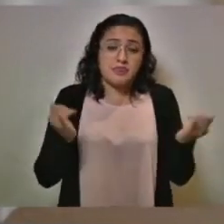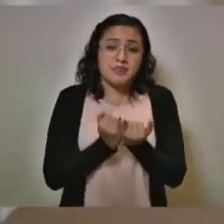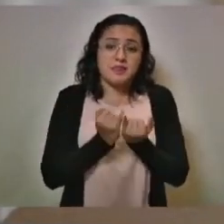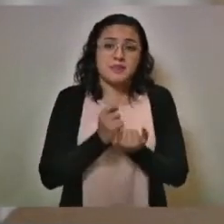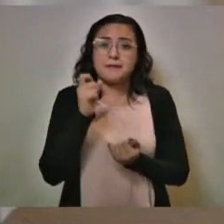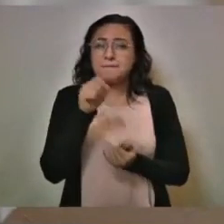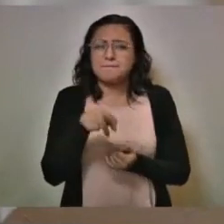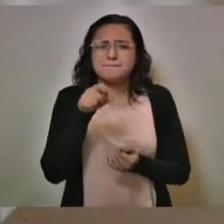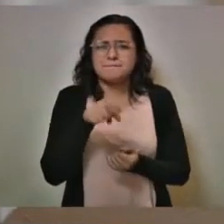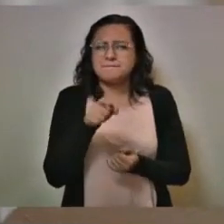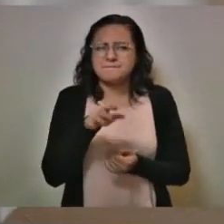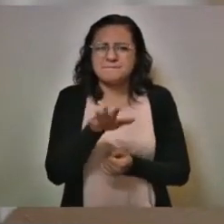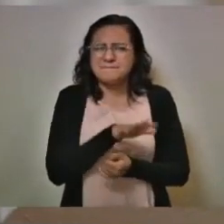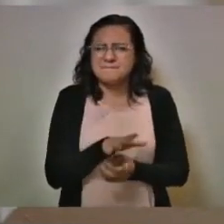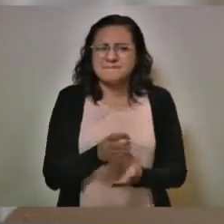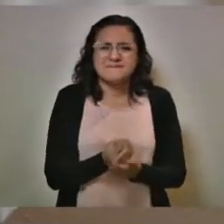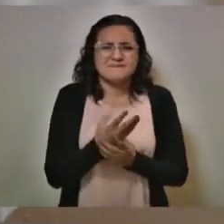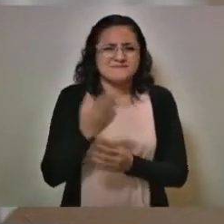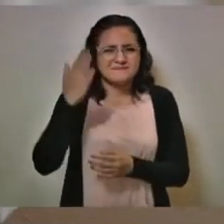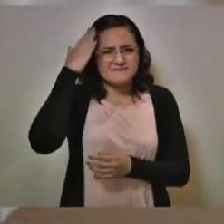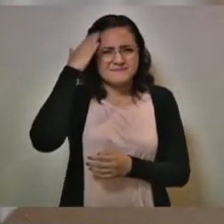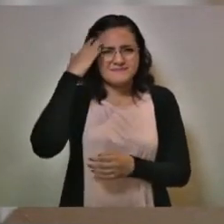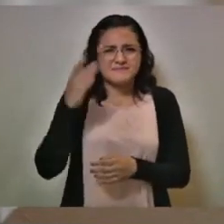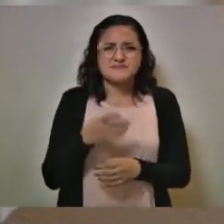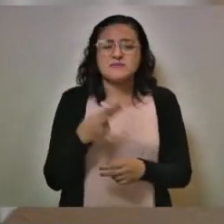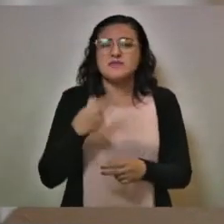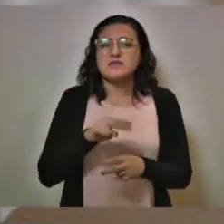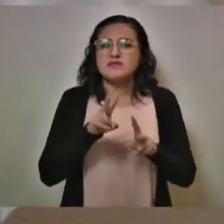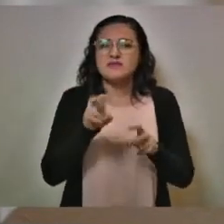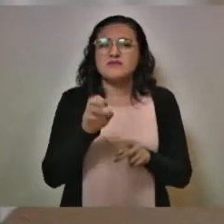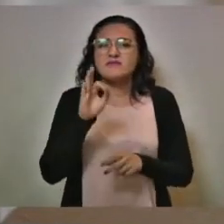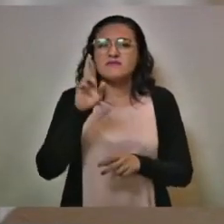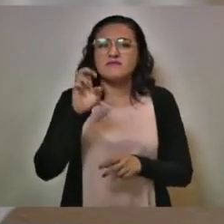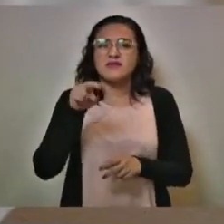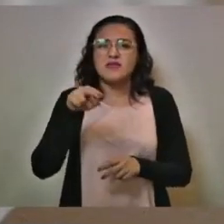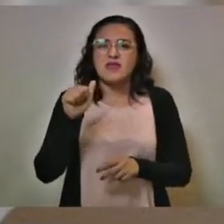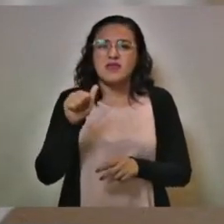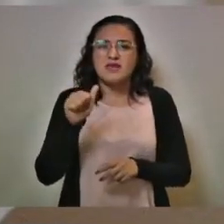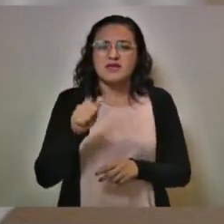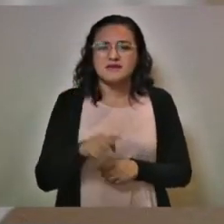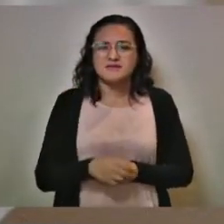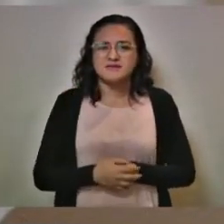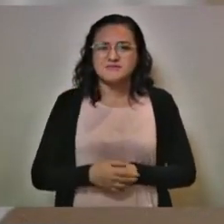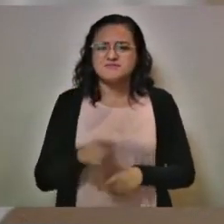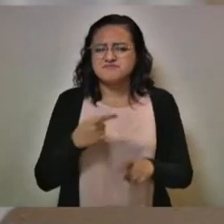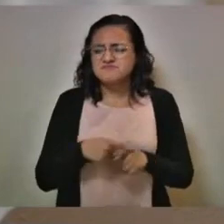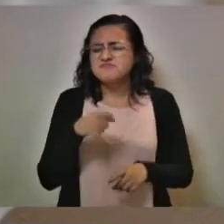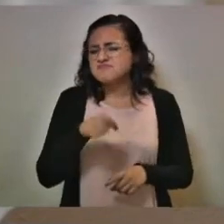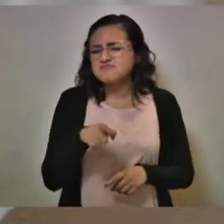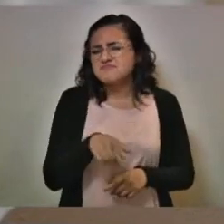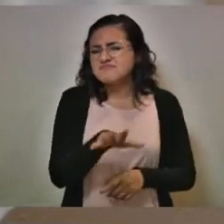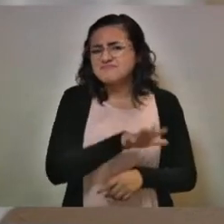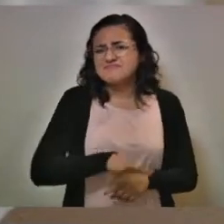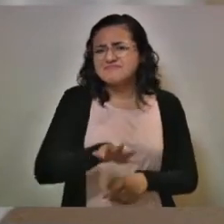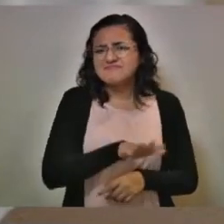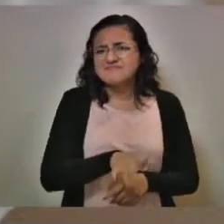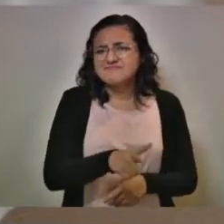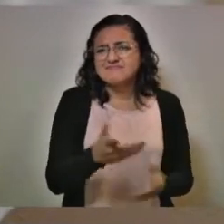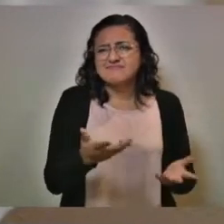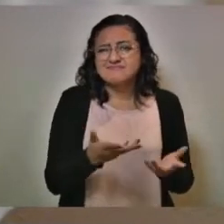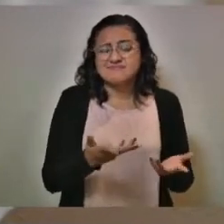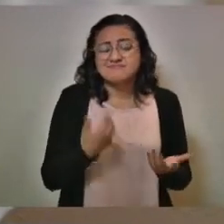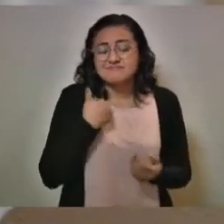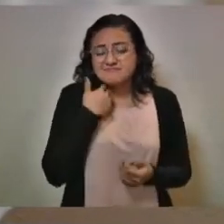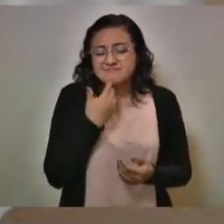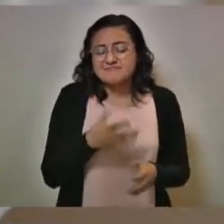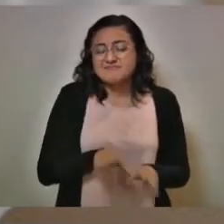los mismos, son los nuevos líderes de frena. Ahora, esos que acabo de referir, ellos son, ellos son los líderes